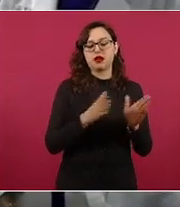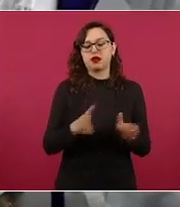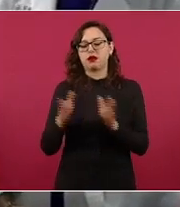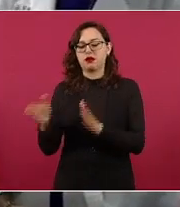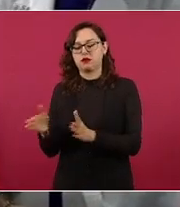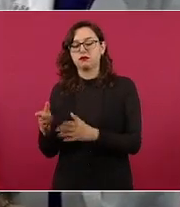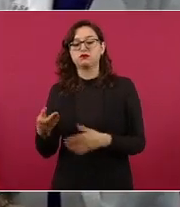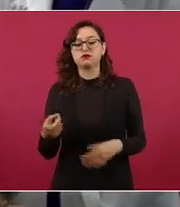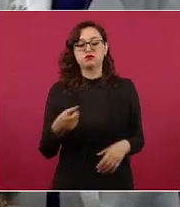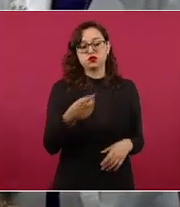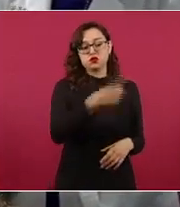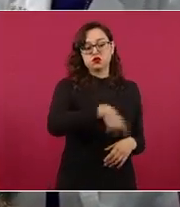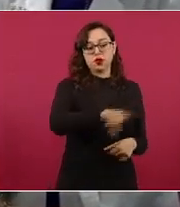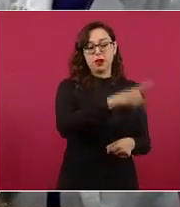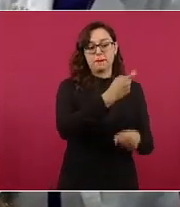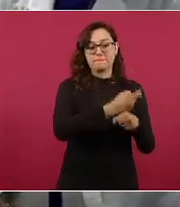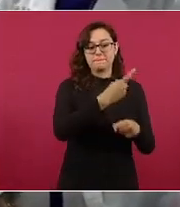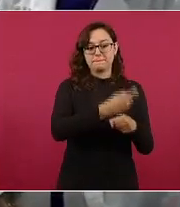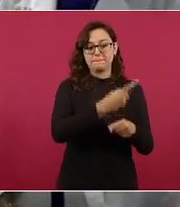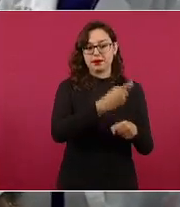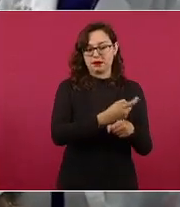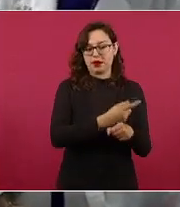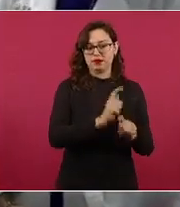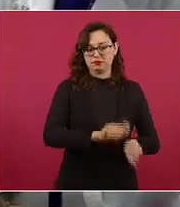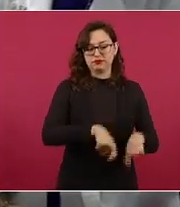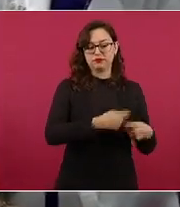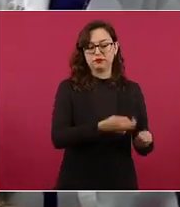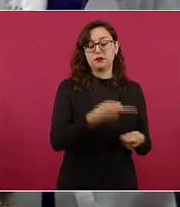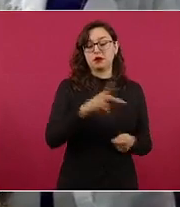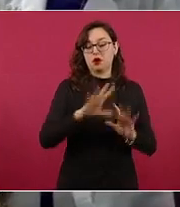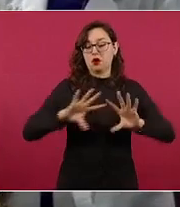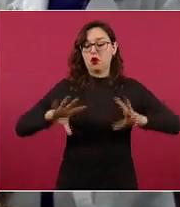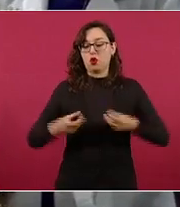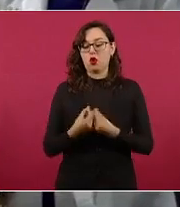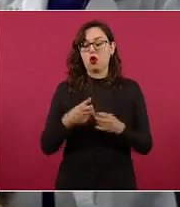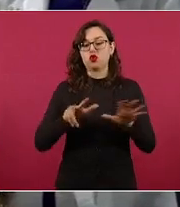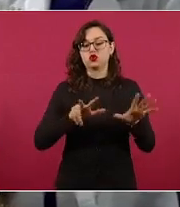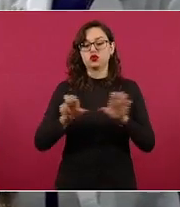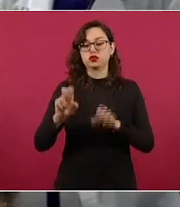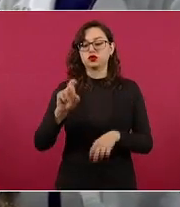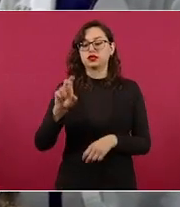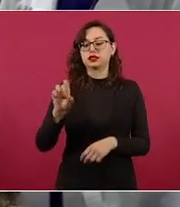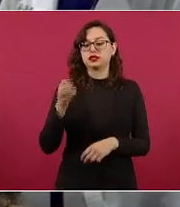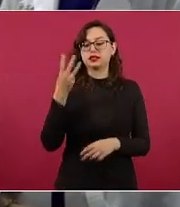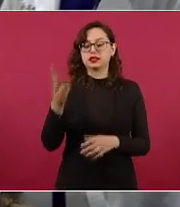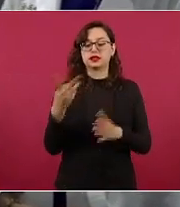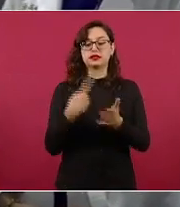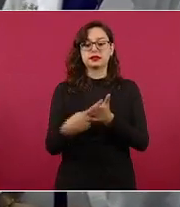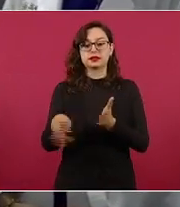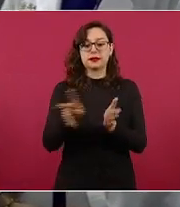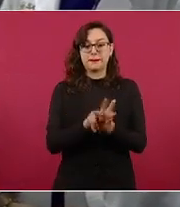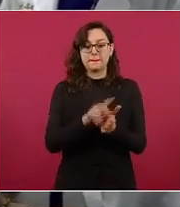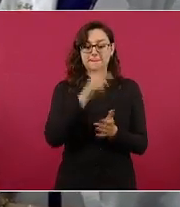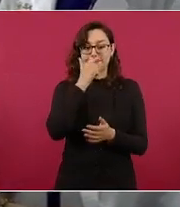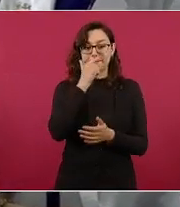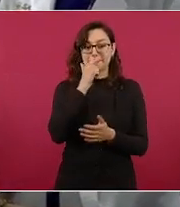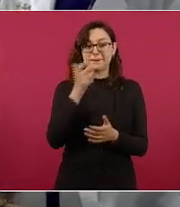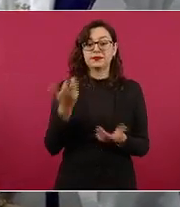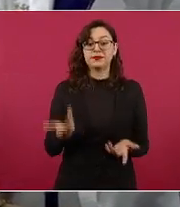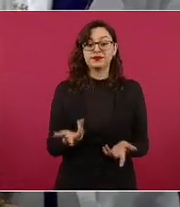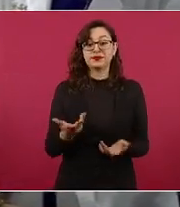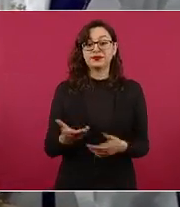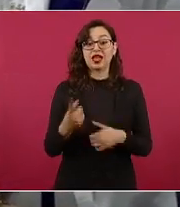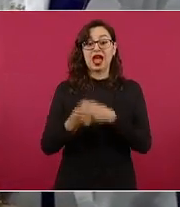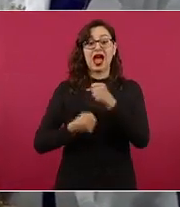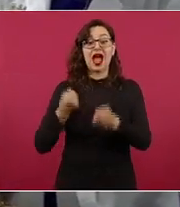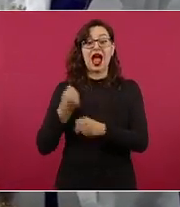avanzar con 833 espacios. Saben que el número máximo que teníamos histórico por año